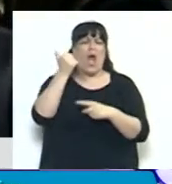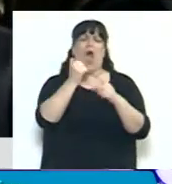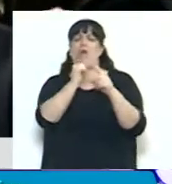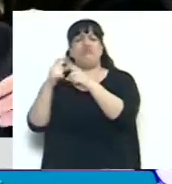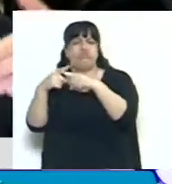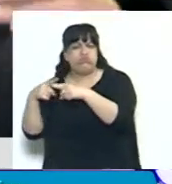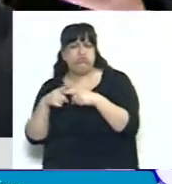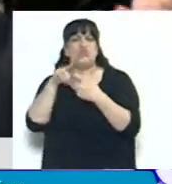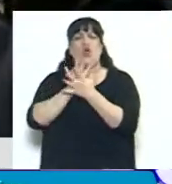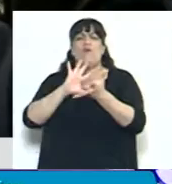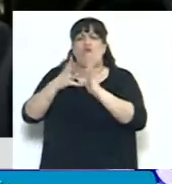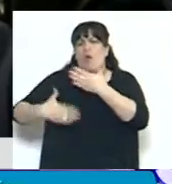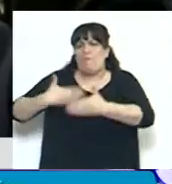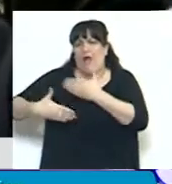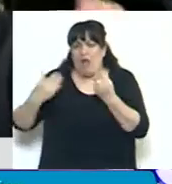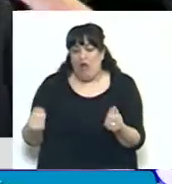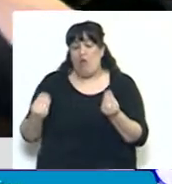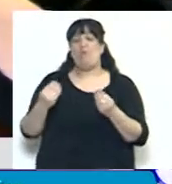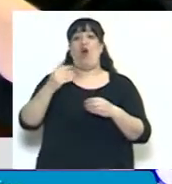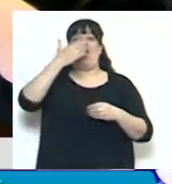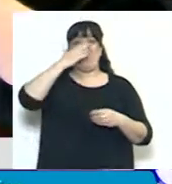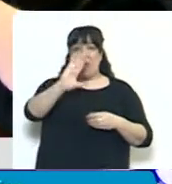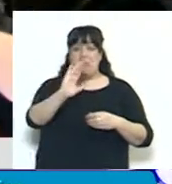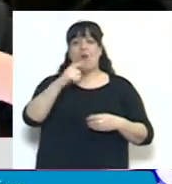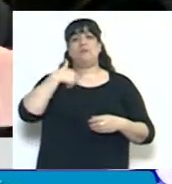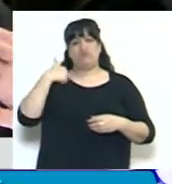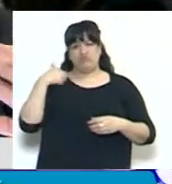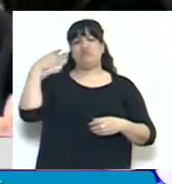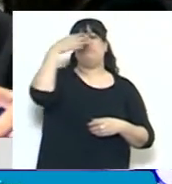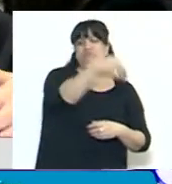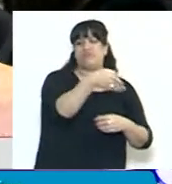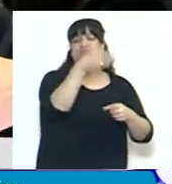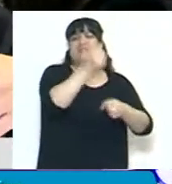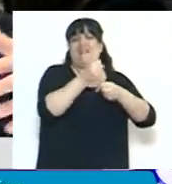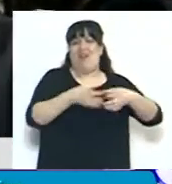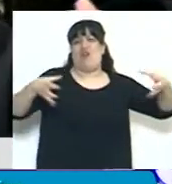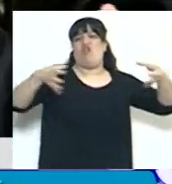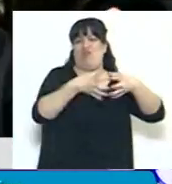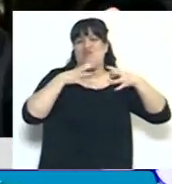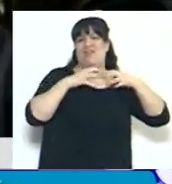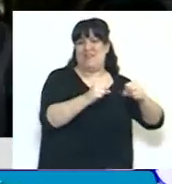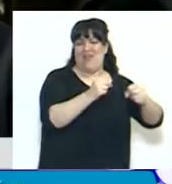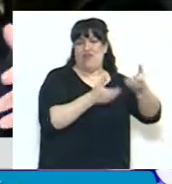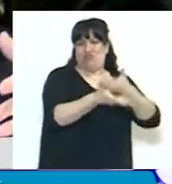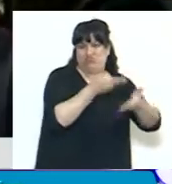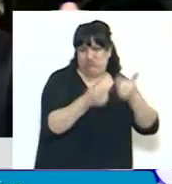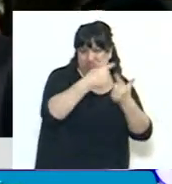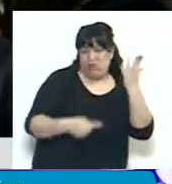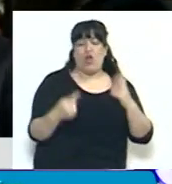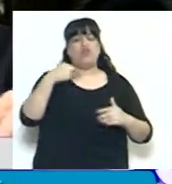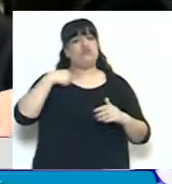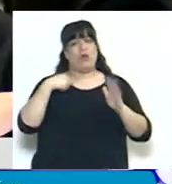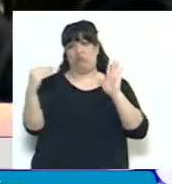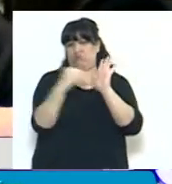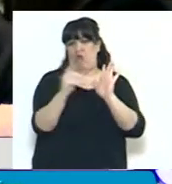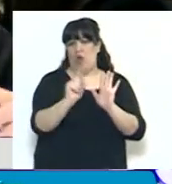procedimiento y luego lo hice en la labor parlamentaria. Yo no puse una moción